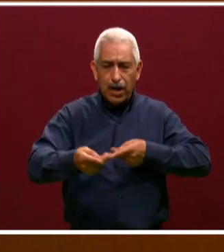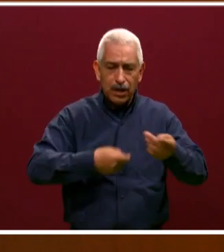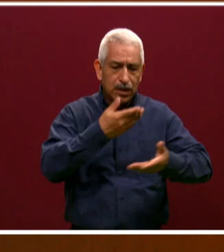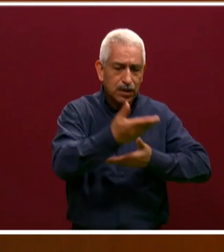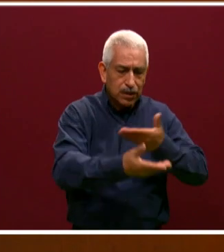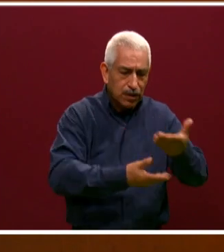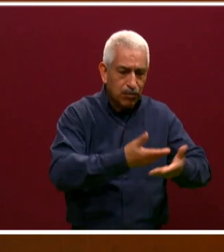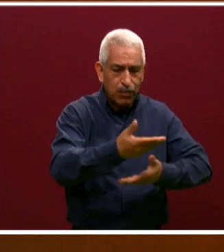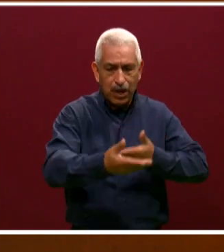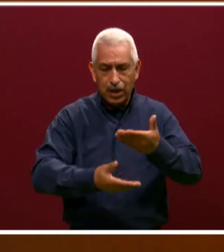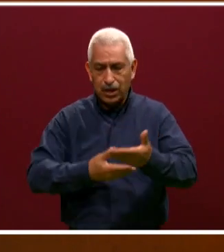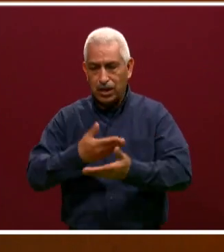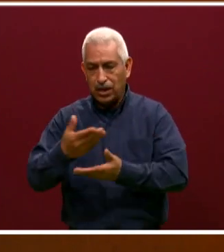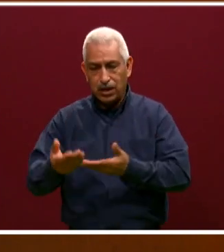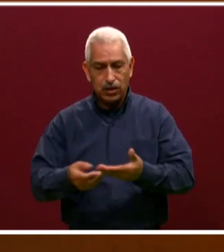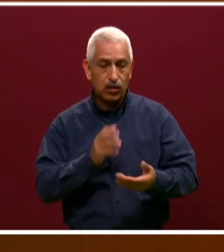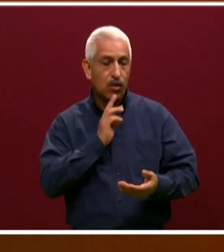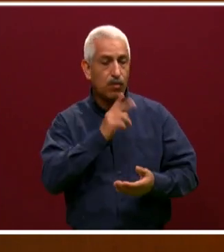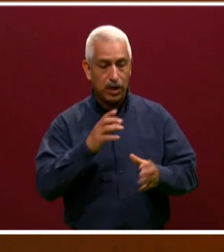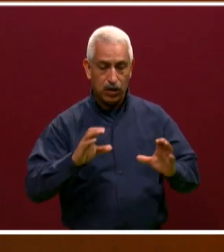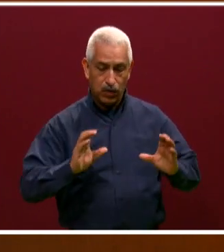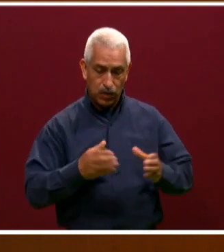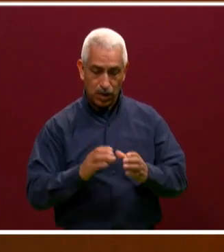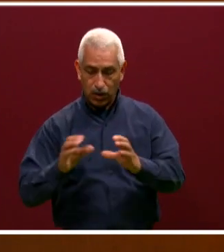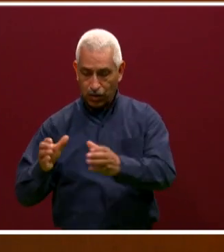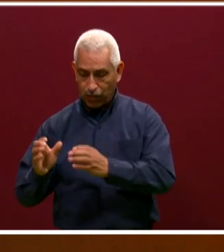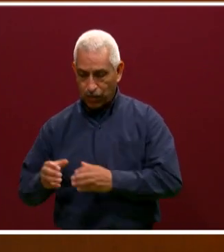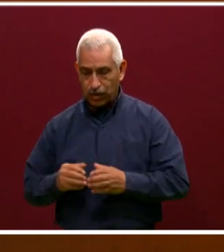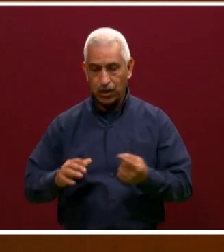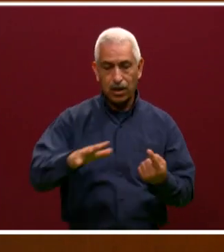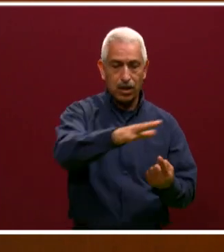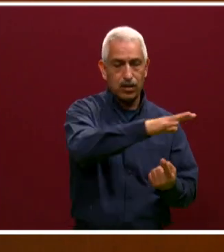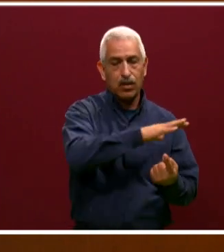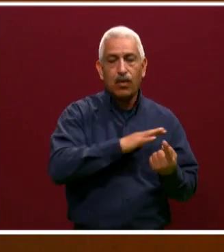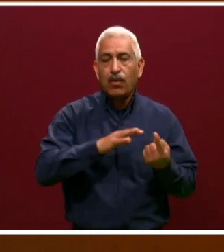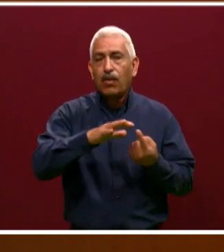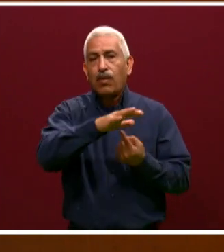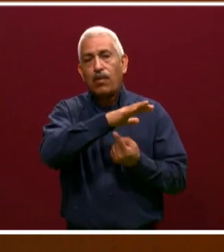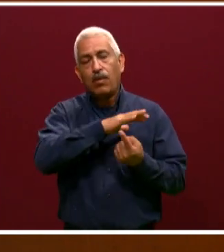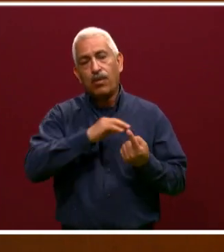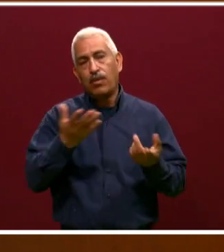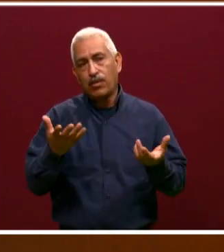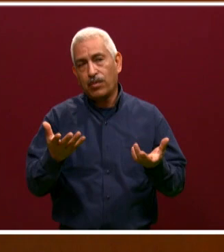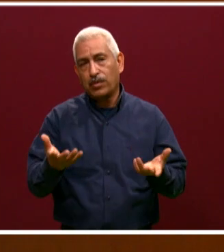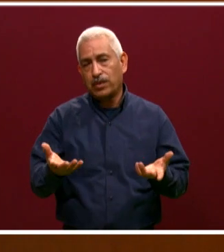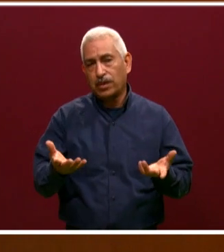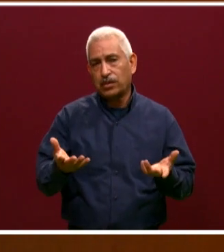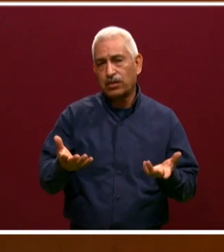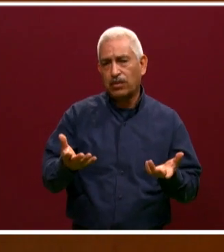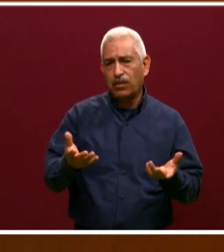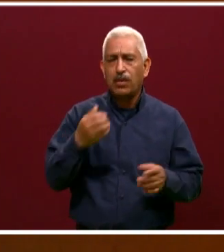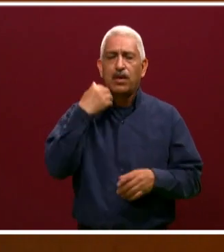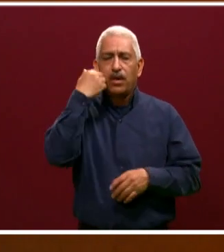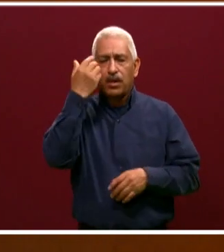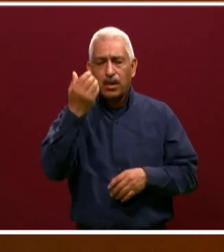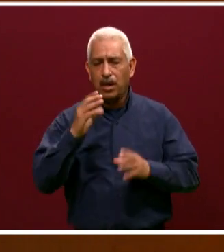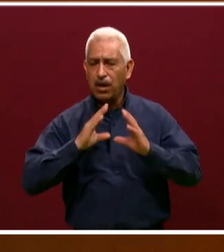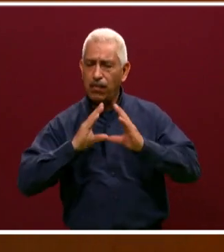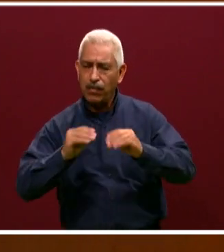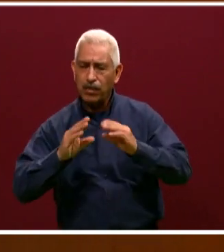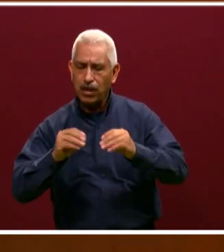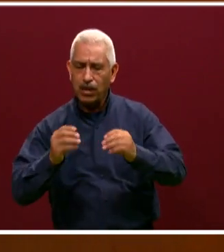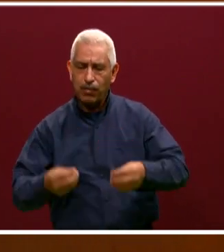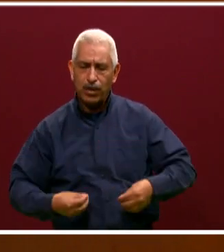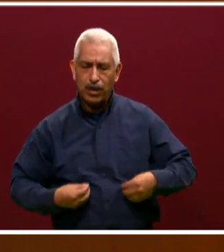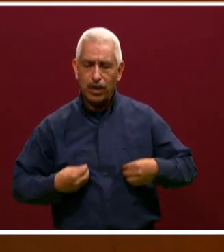comunidad, en mejorar su participación con su entorno, y pues que queremos educarlos para la vida, pero siempre